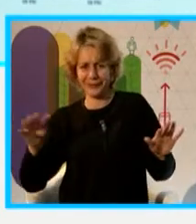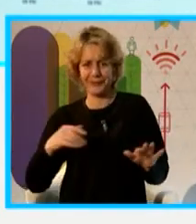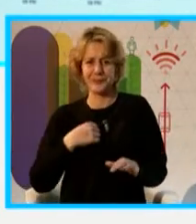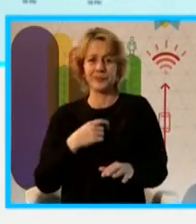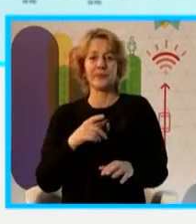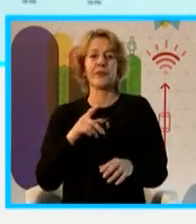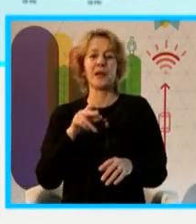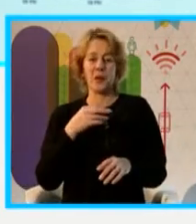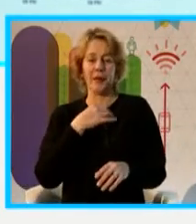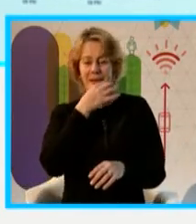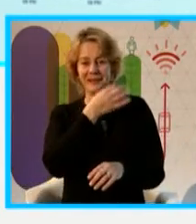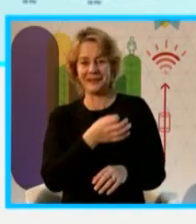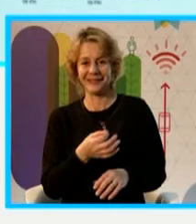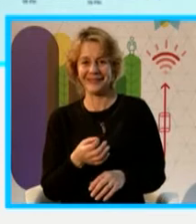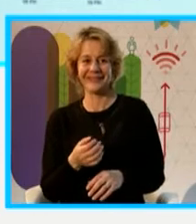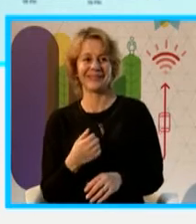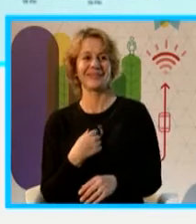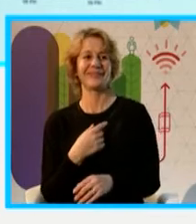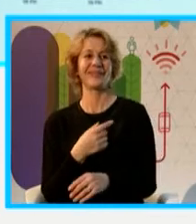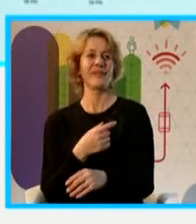Así que nos quedamos con...